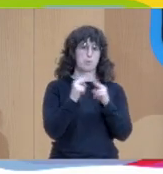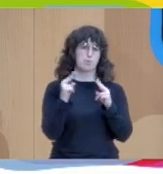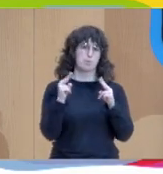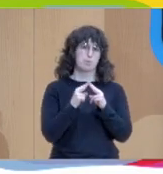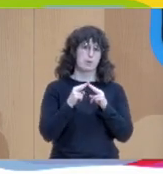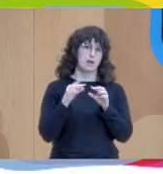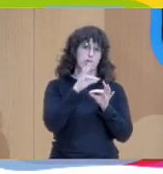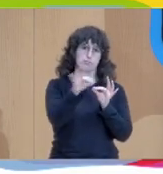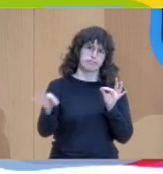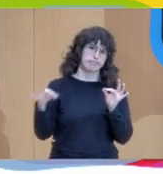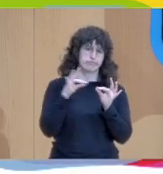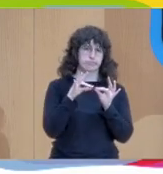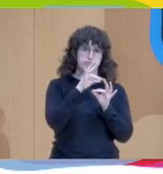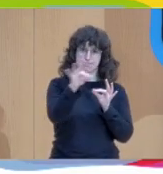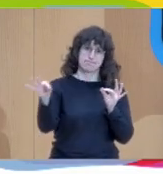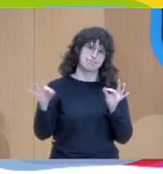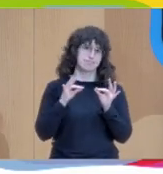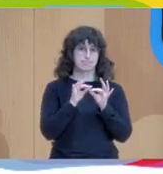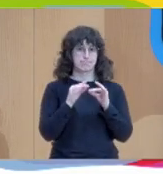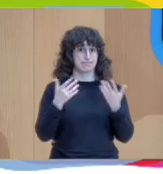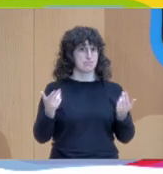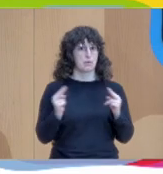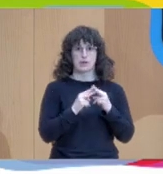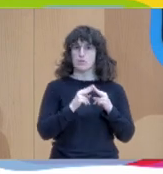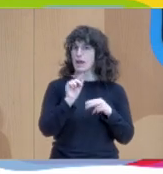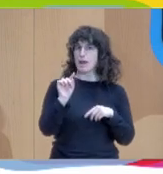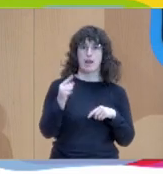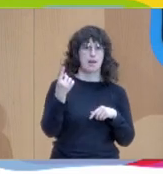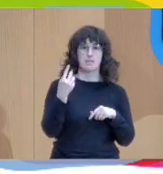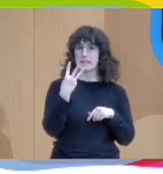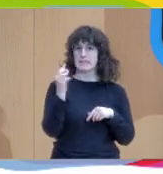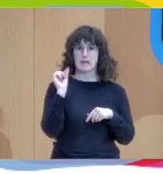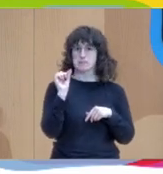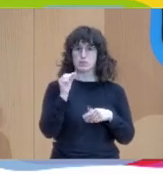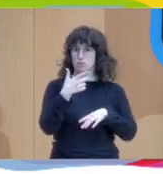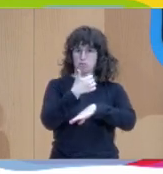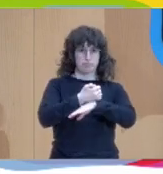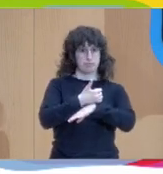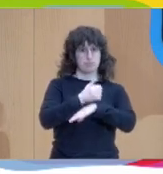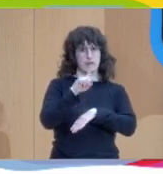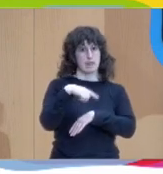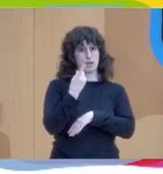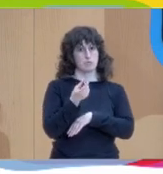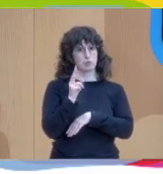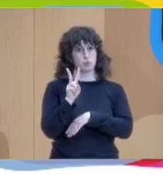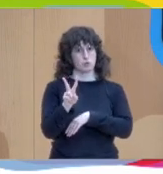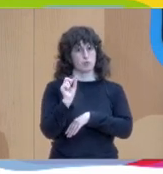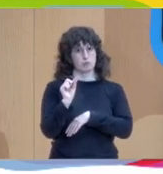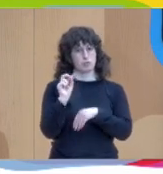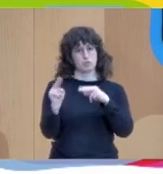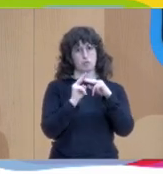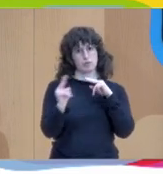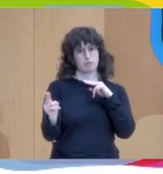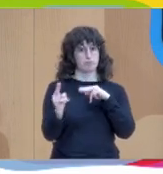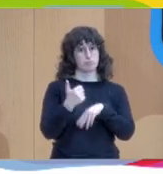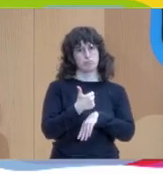La primera pregunta tendrán tres minutos exactos para responder. La segunda, dos minutos. Después, cuando hayamos